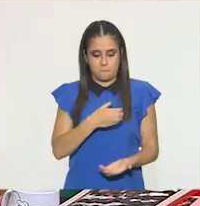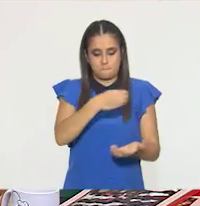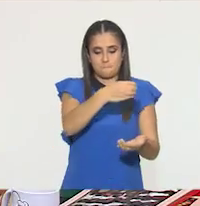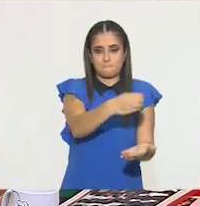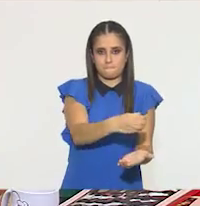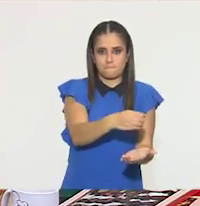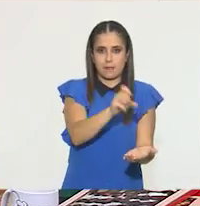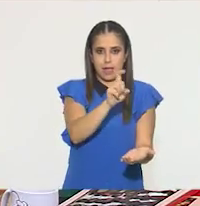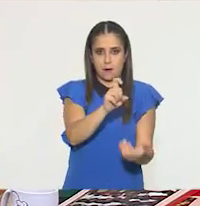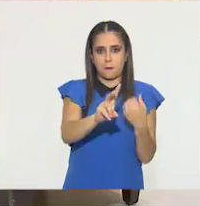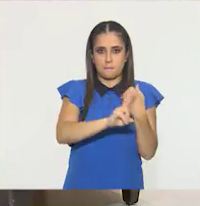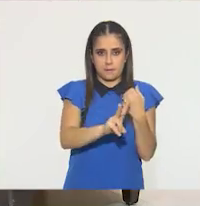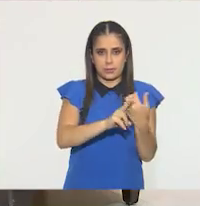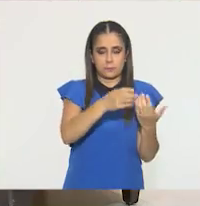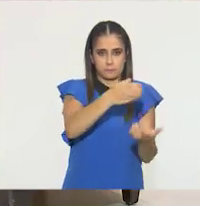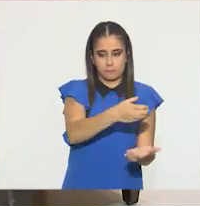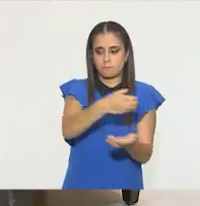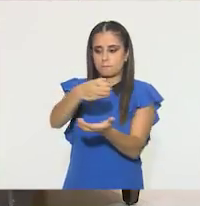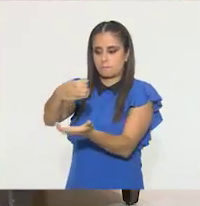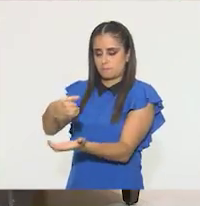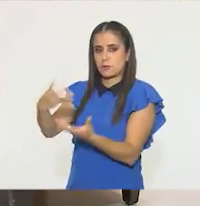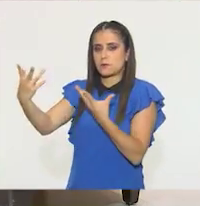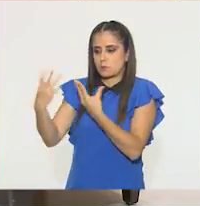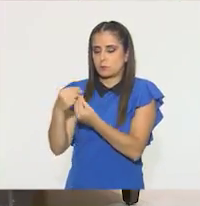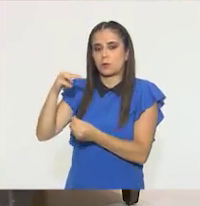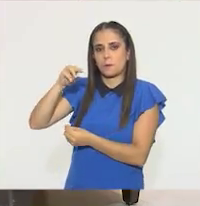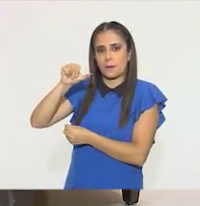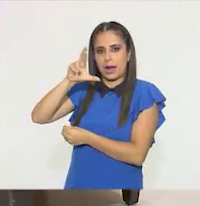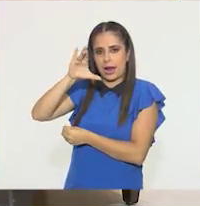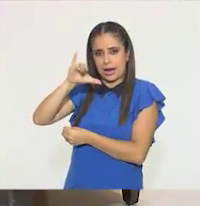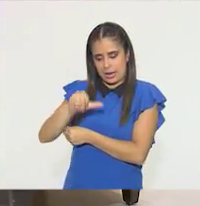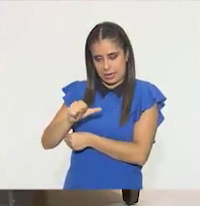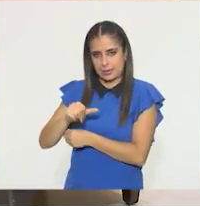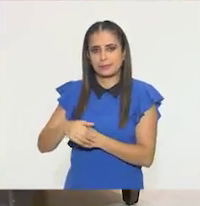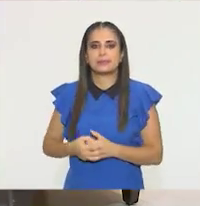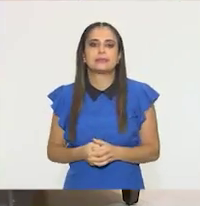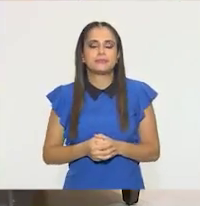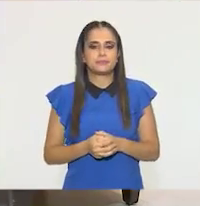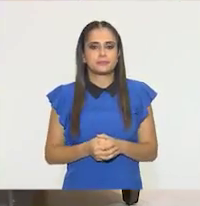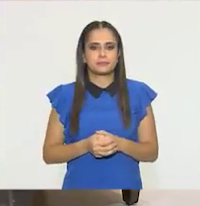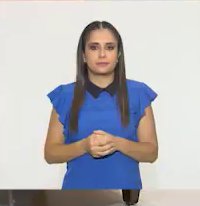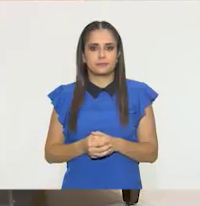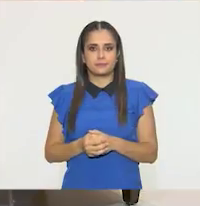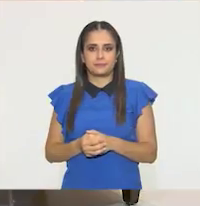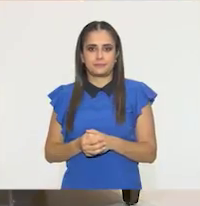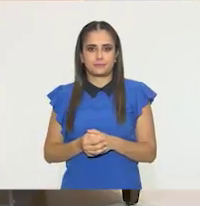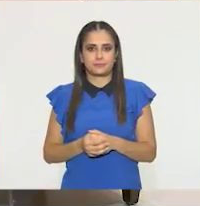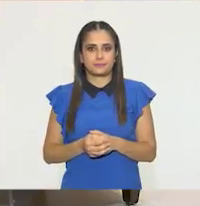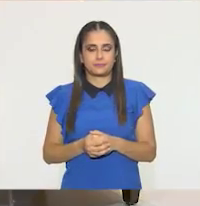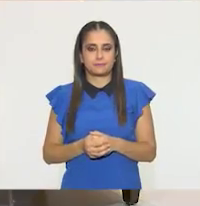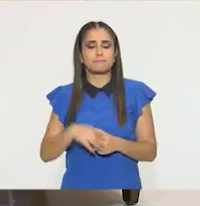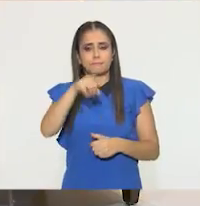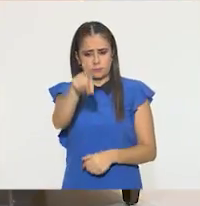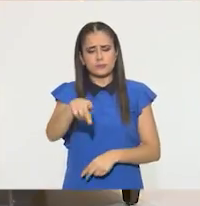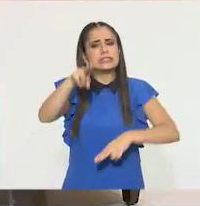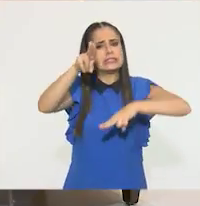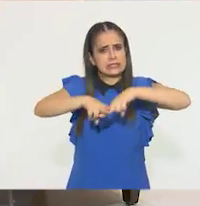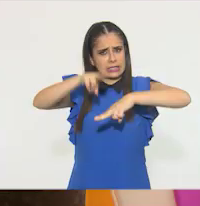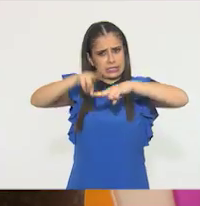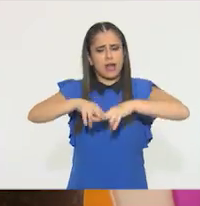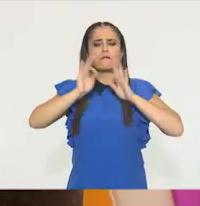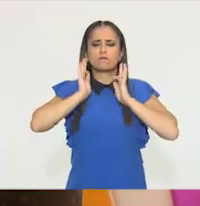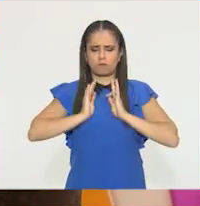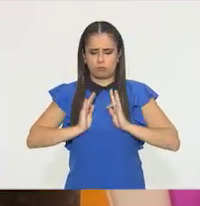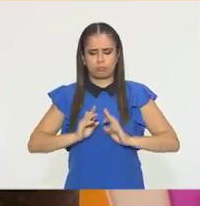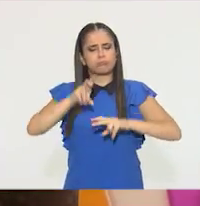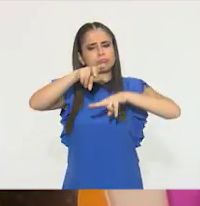pero se lo voy a compartir a María para que ella haga el ejercicio. Ahora, vamos a sentarnos en un lugar cómodo.